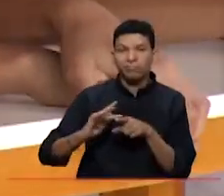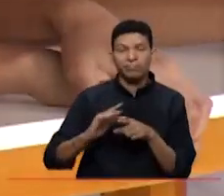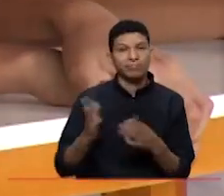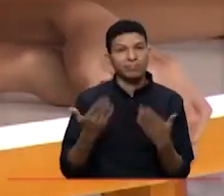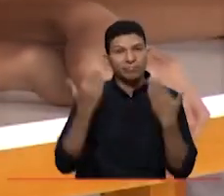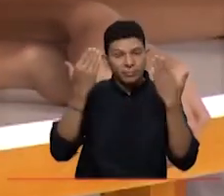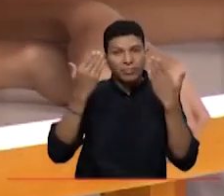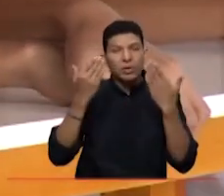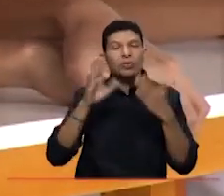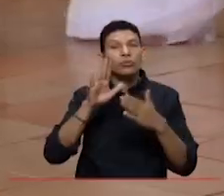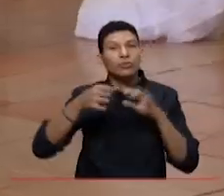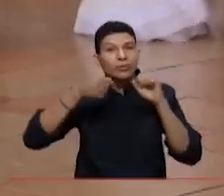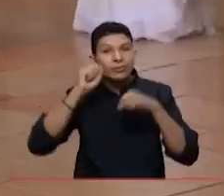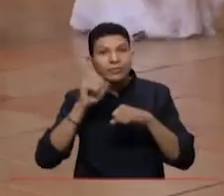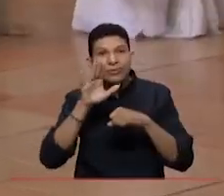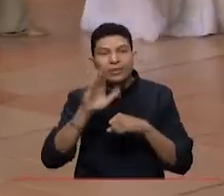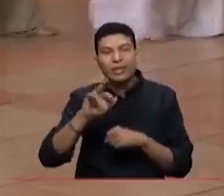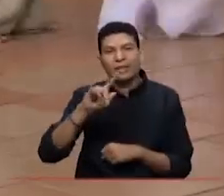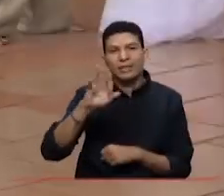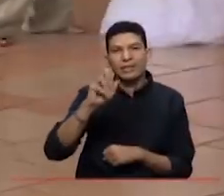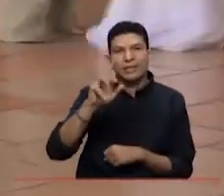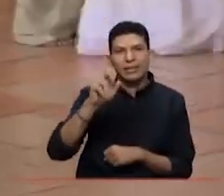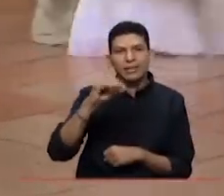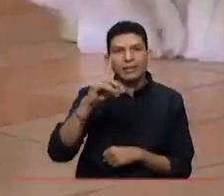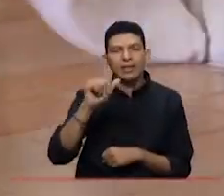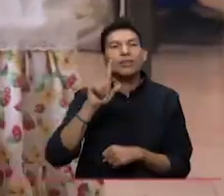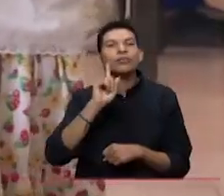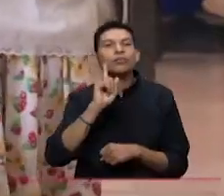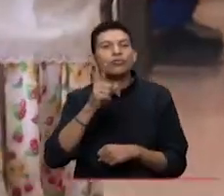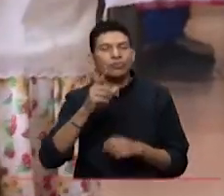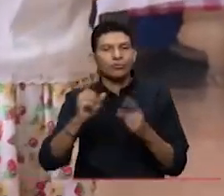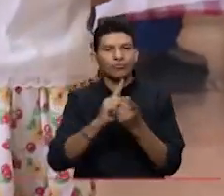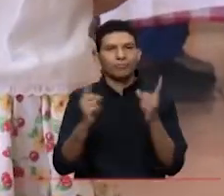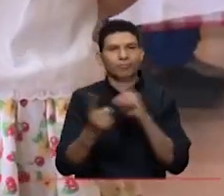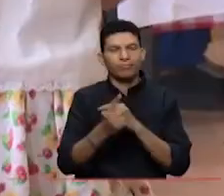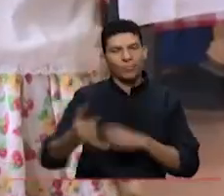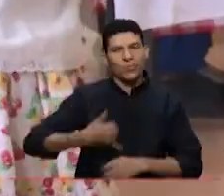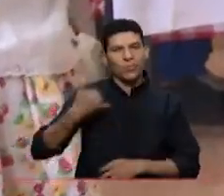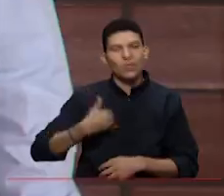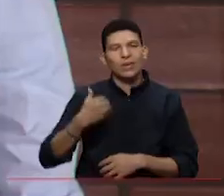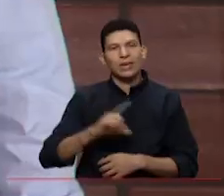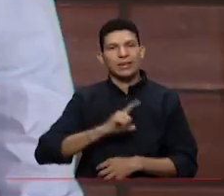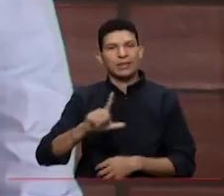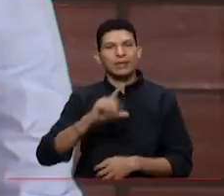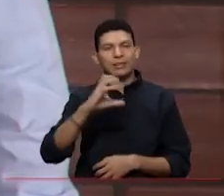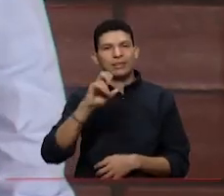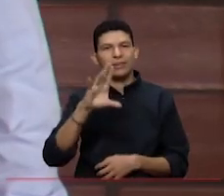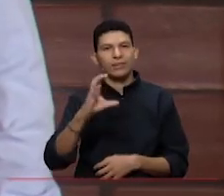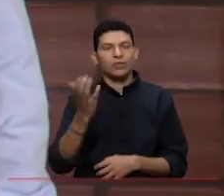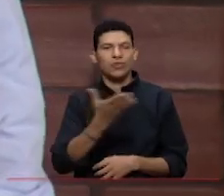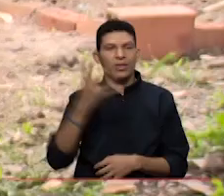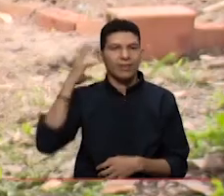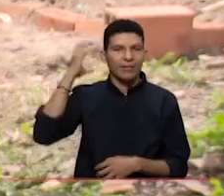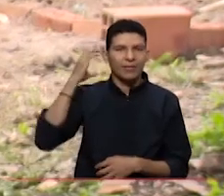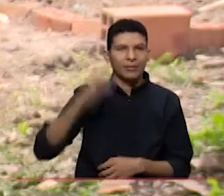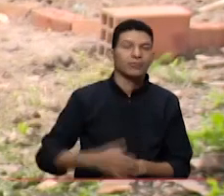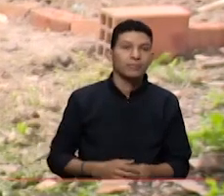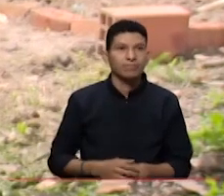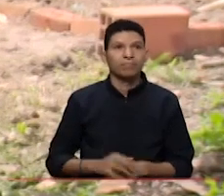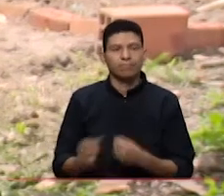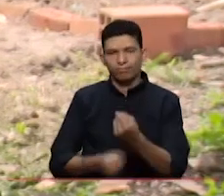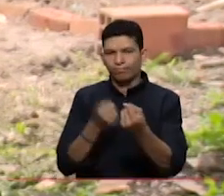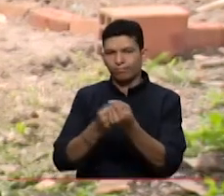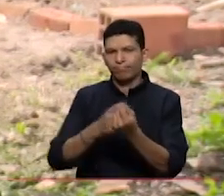por el ingenio Rizaralda durante el pasado Encuentro Ambiental Regional con Jóvenes liderado por la CBC en el municipio de Cartago. Nuestra vinculación a este